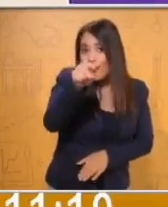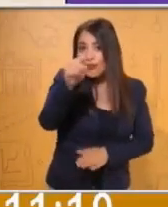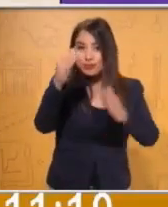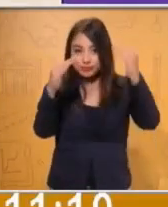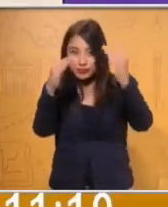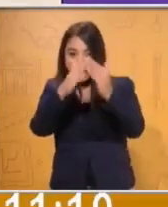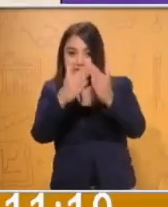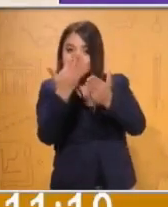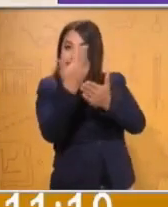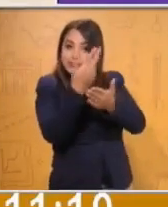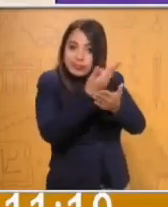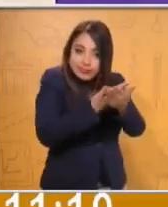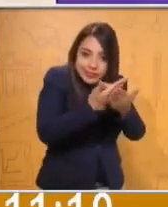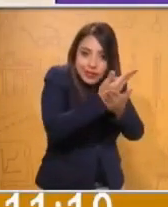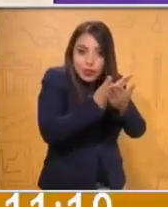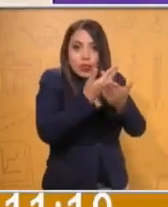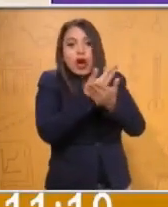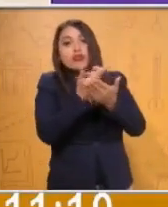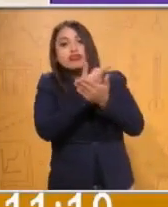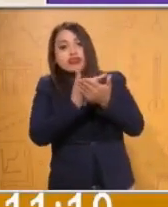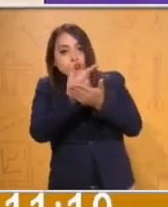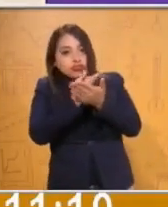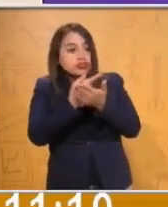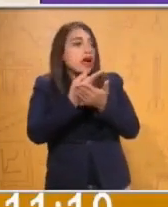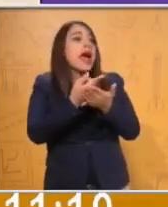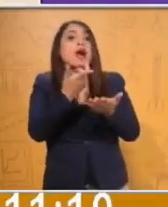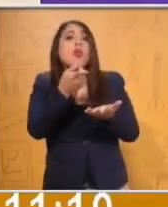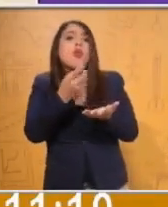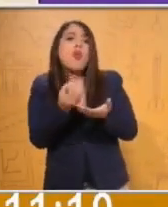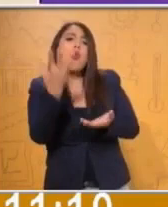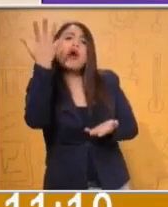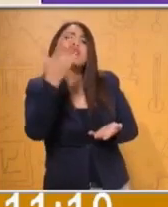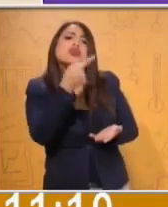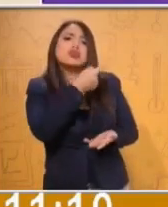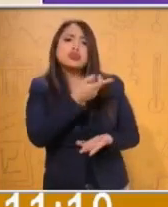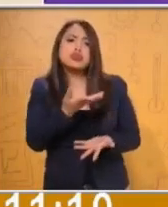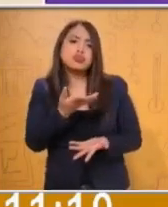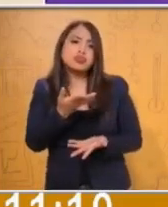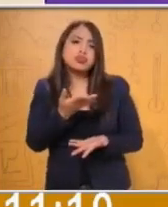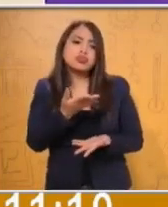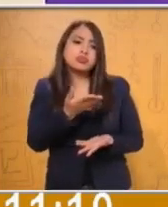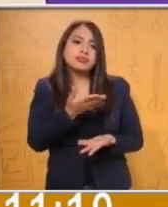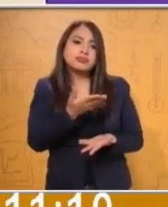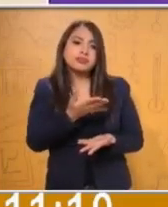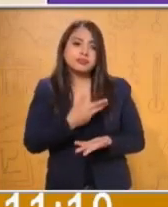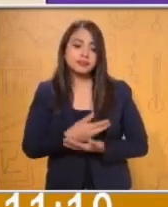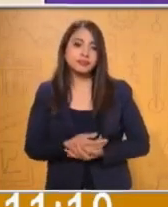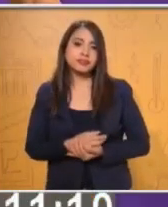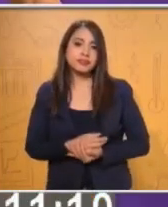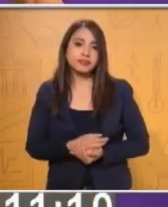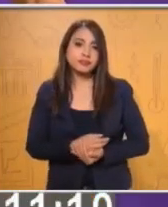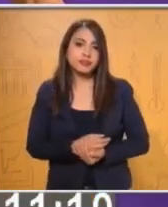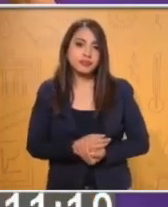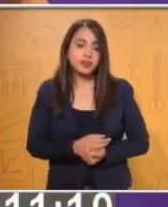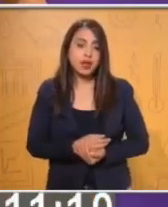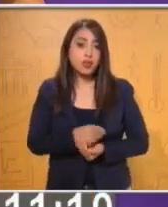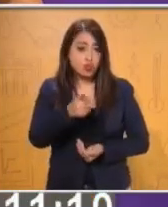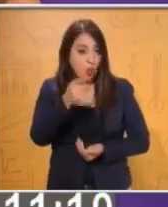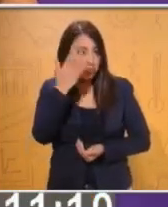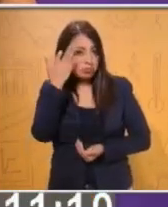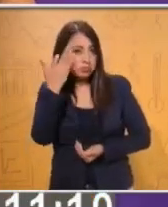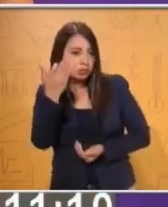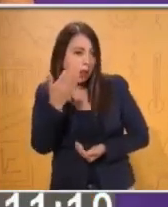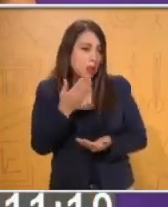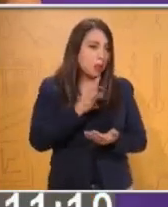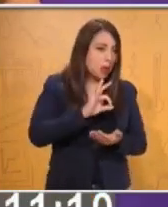¿Cuántos triangulitos va a tener la siguiente figura? ¿Cómo sería? ¿Ok? ¿Te damos tiempo para que puedas